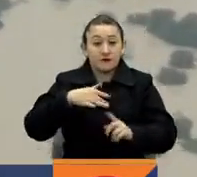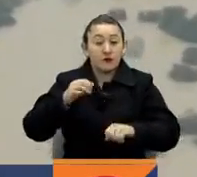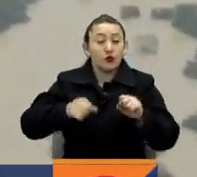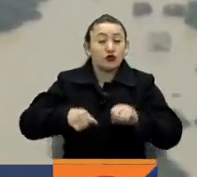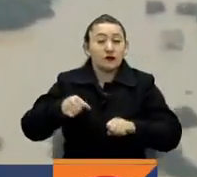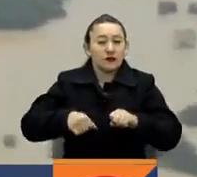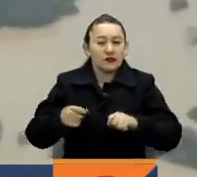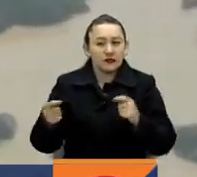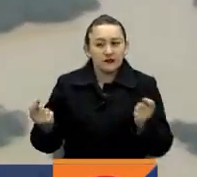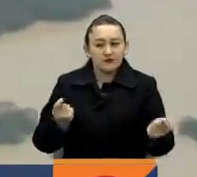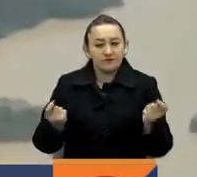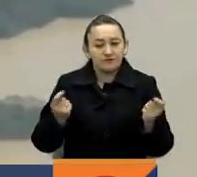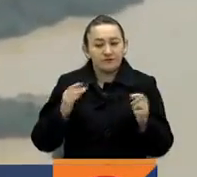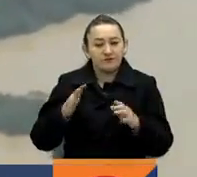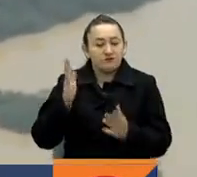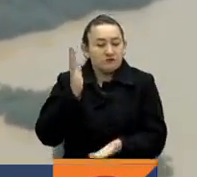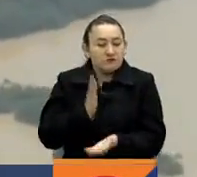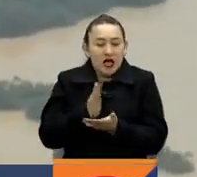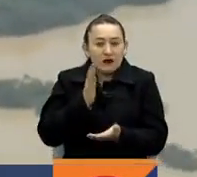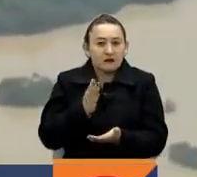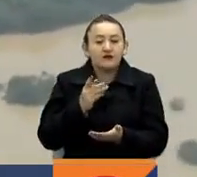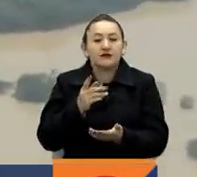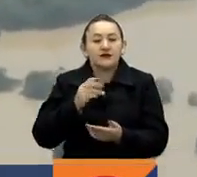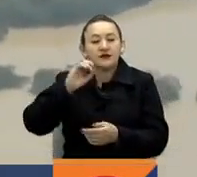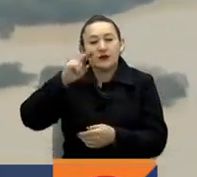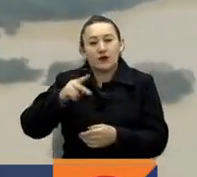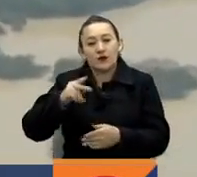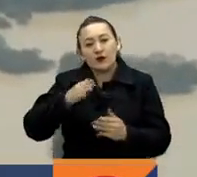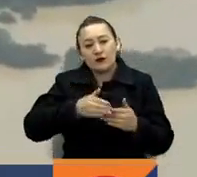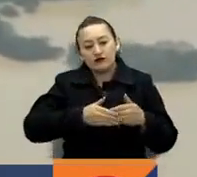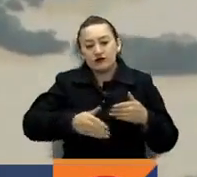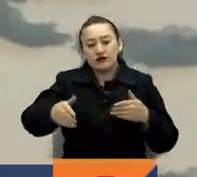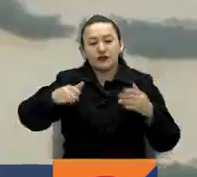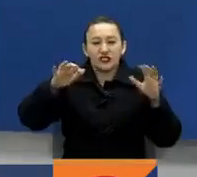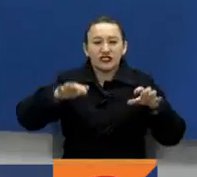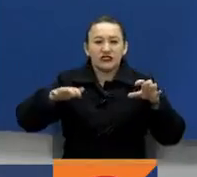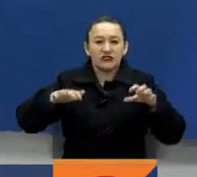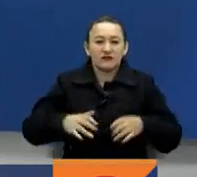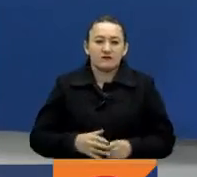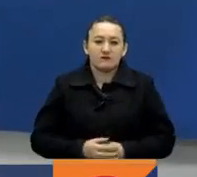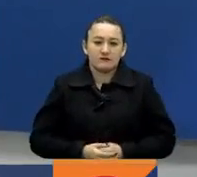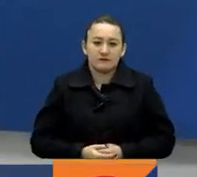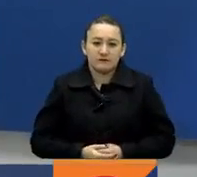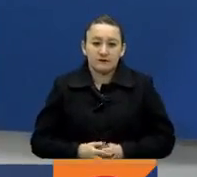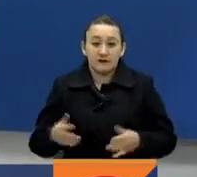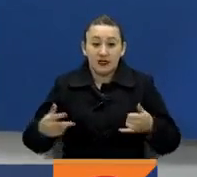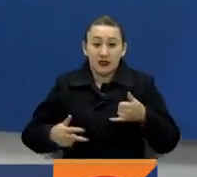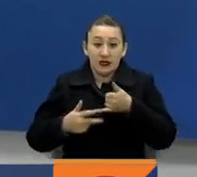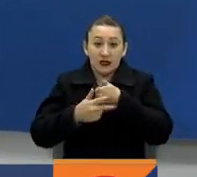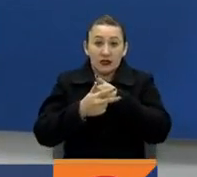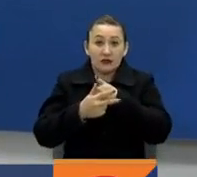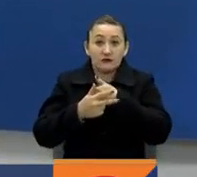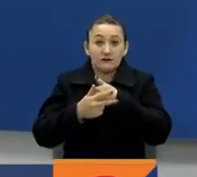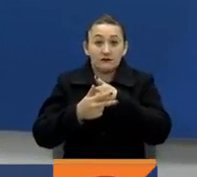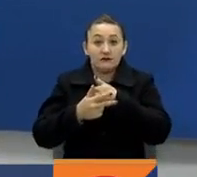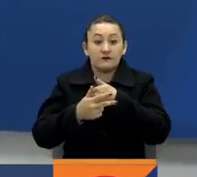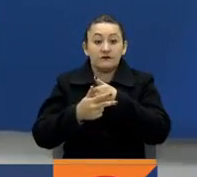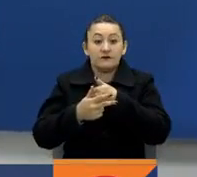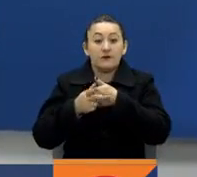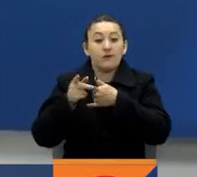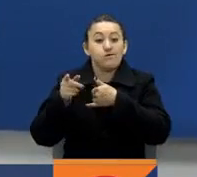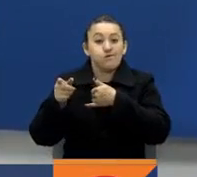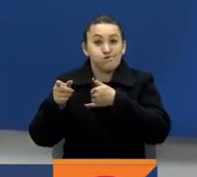desastres a causa de la segunda temporada de lluvias. Gran parte de la región andina, en sectores del